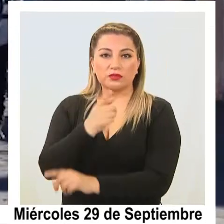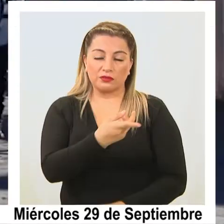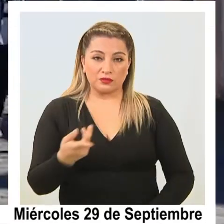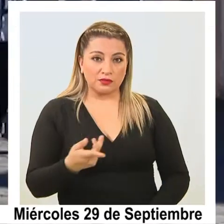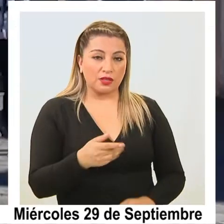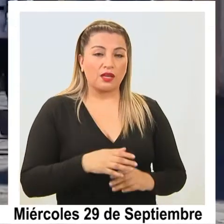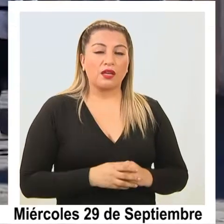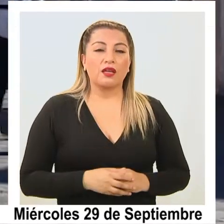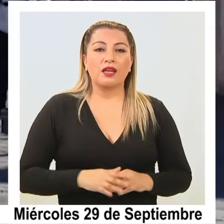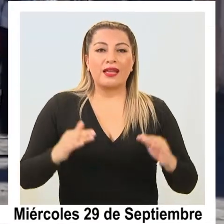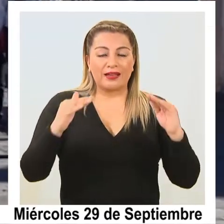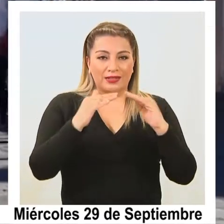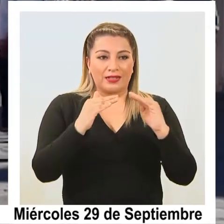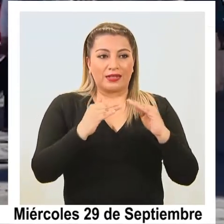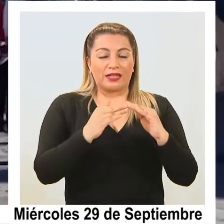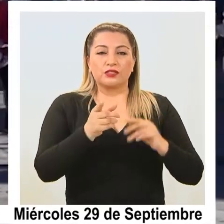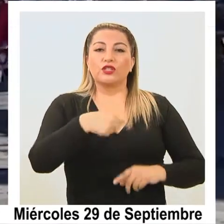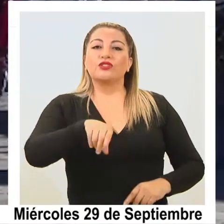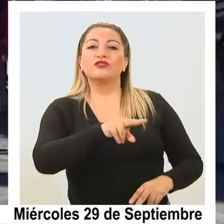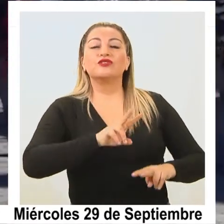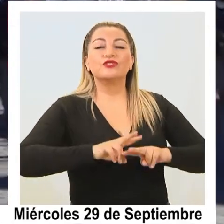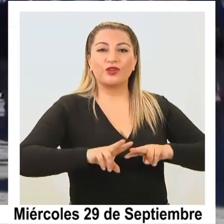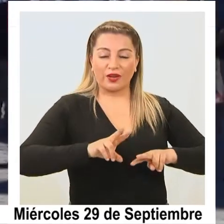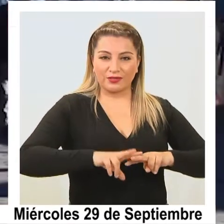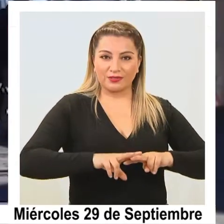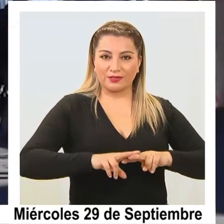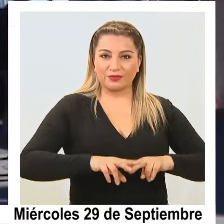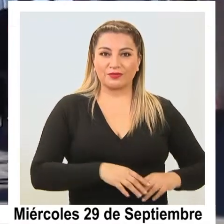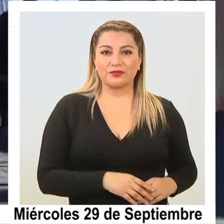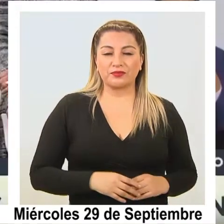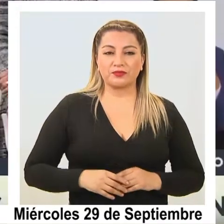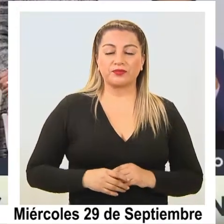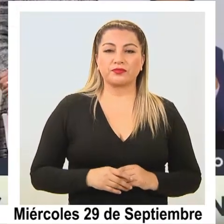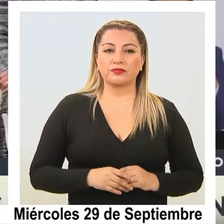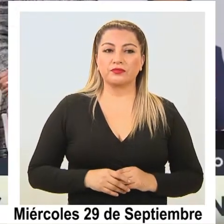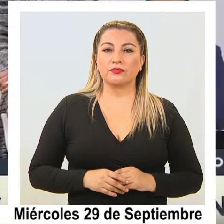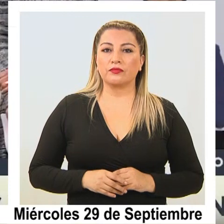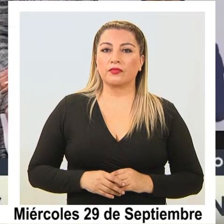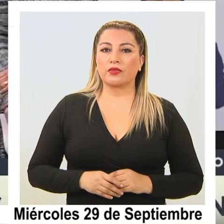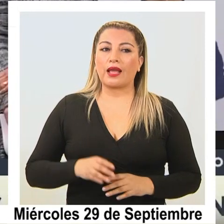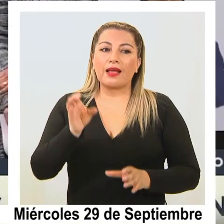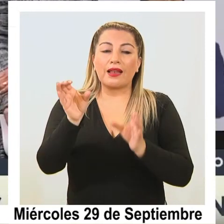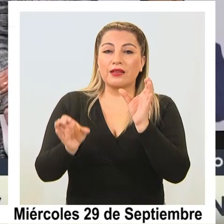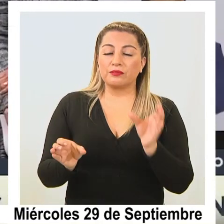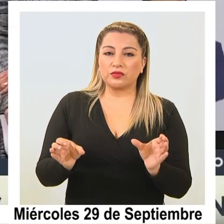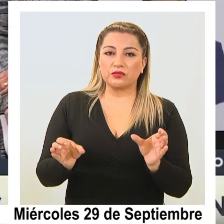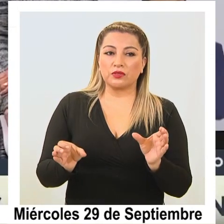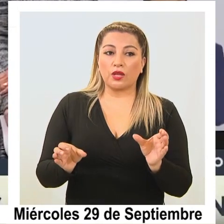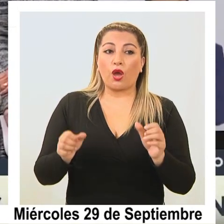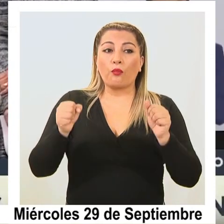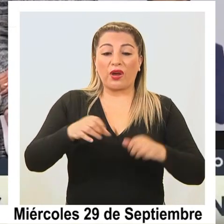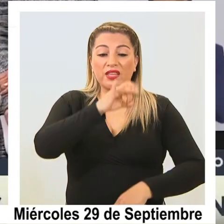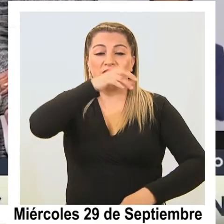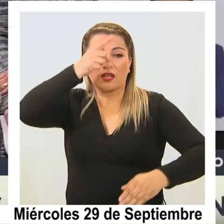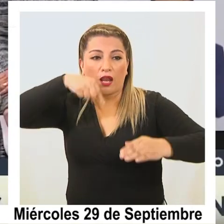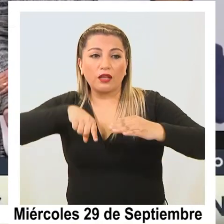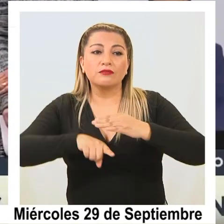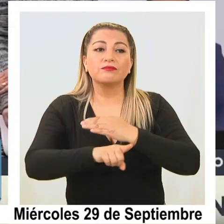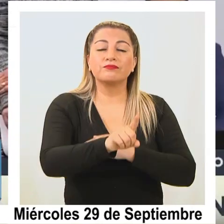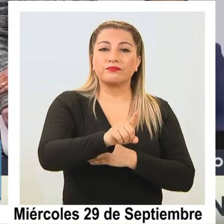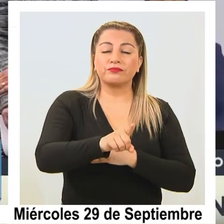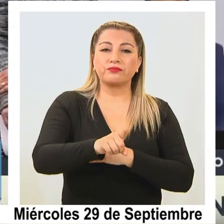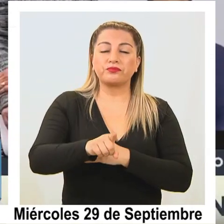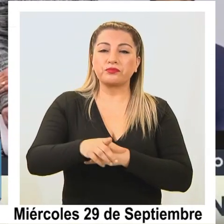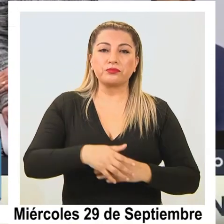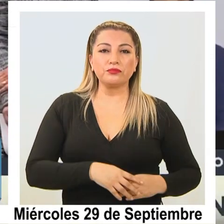en las dependencias que estamos creando para ello. Las personas que logren ingresar a Chile van